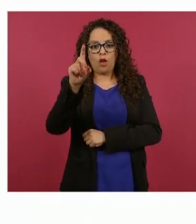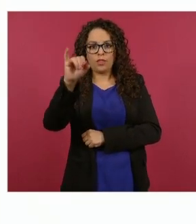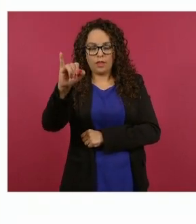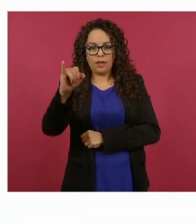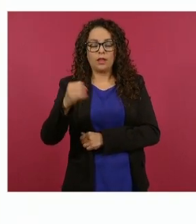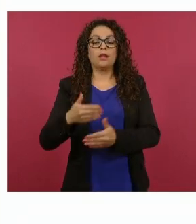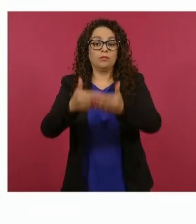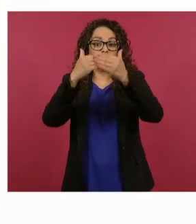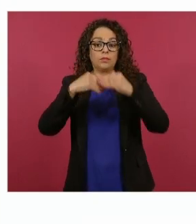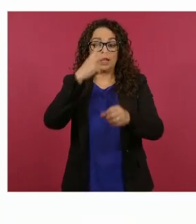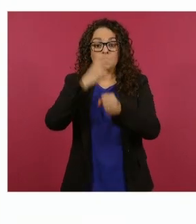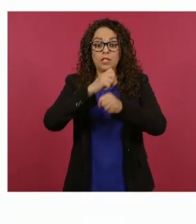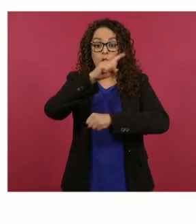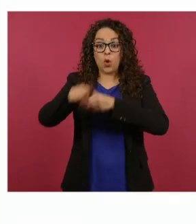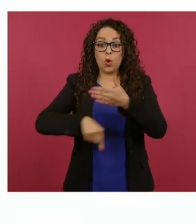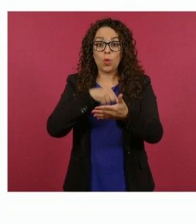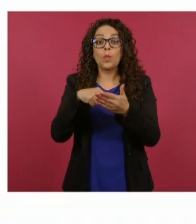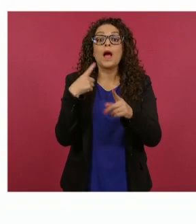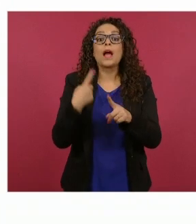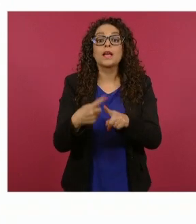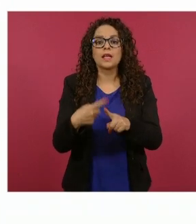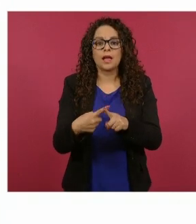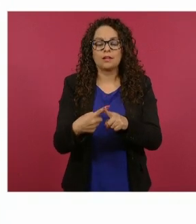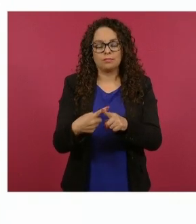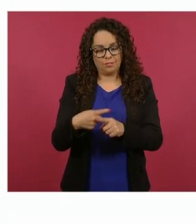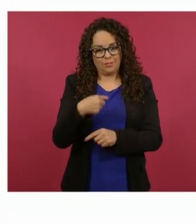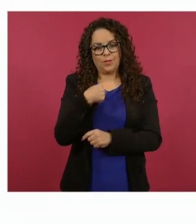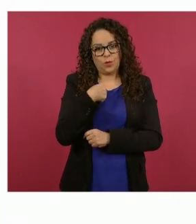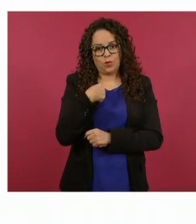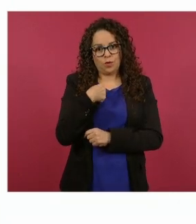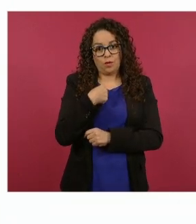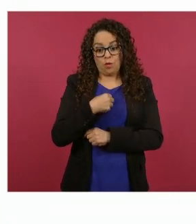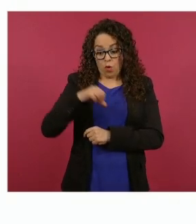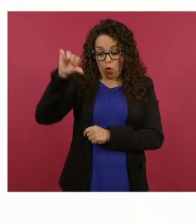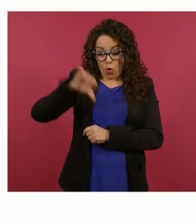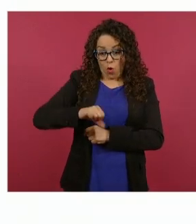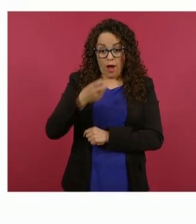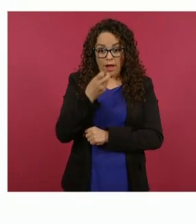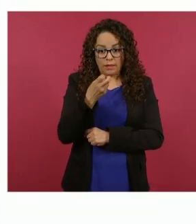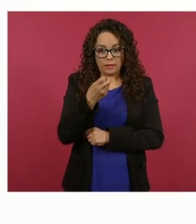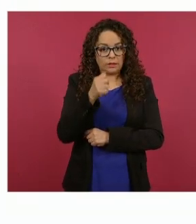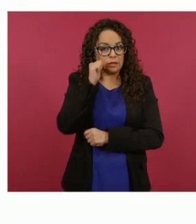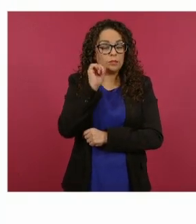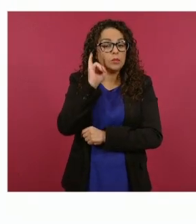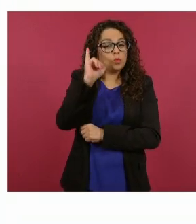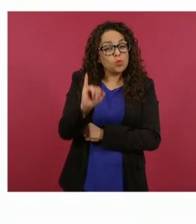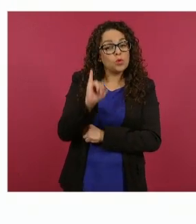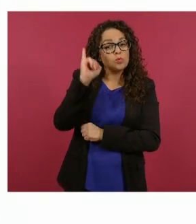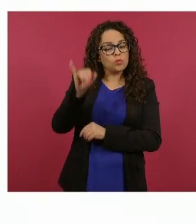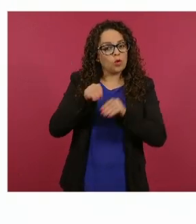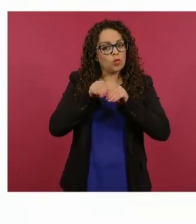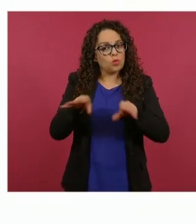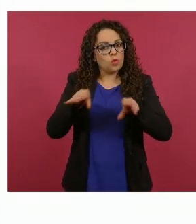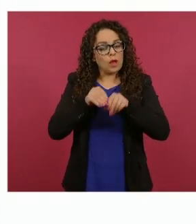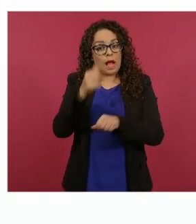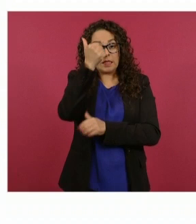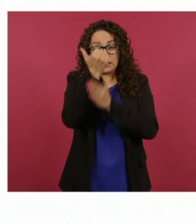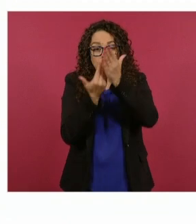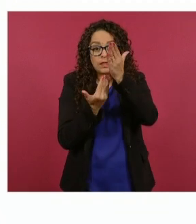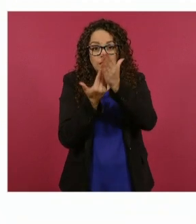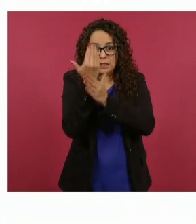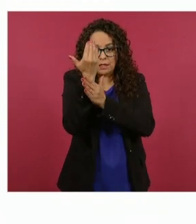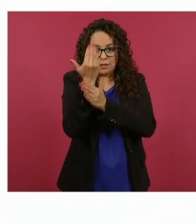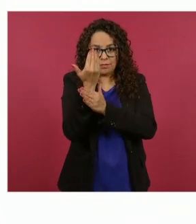lugar este es de hoy en la mañana sale todos los jueves a las seis de la mañana